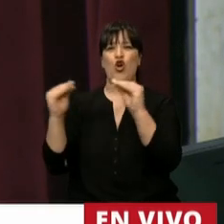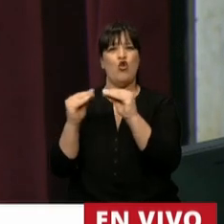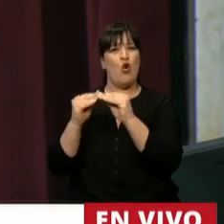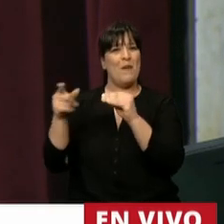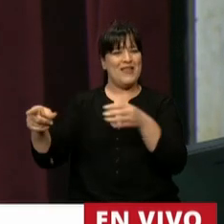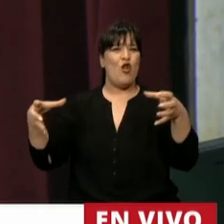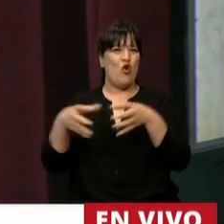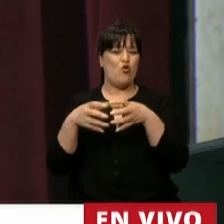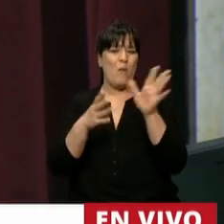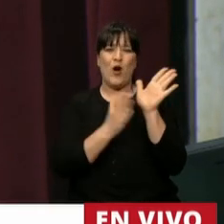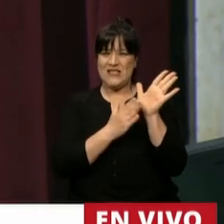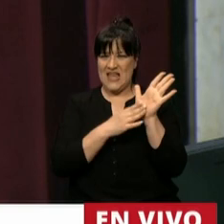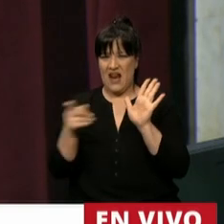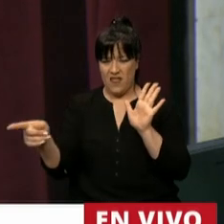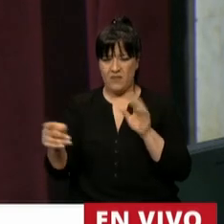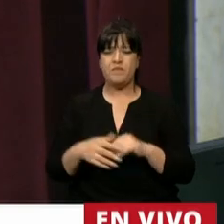del frente izquierda,